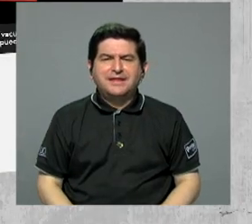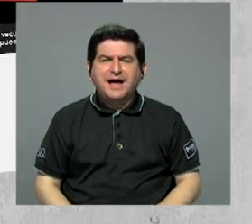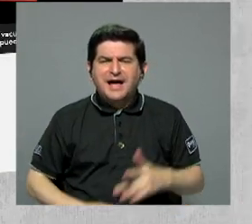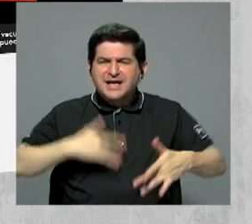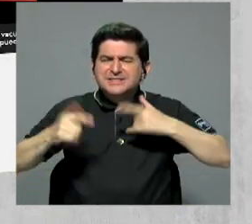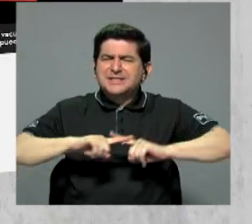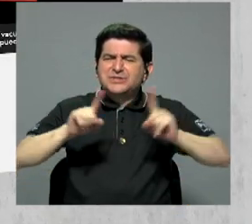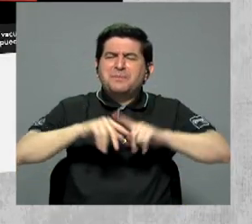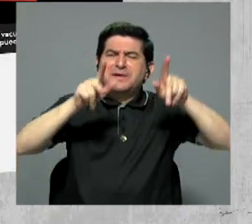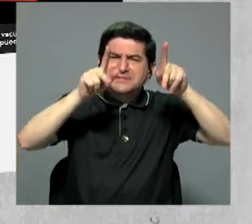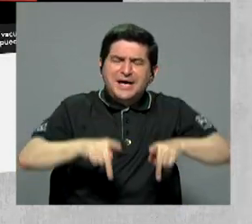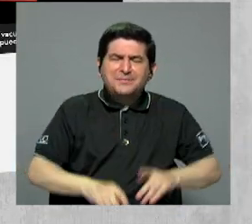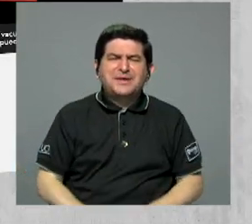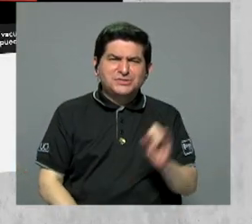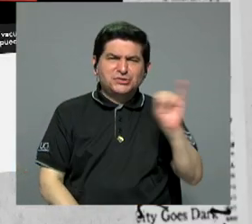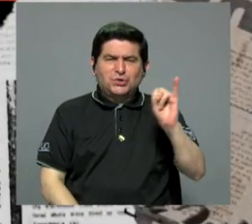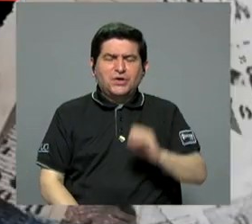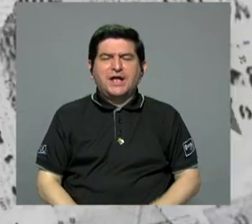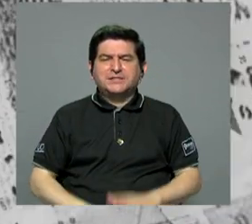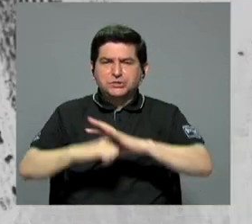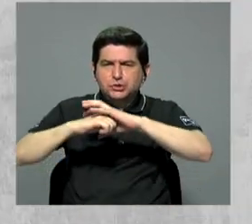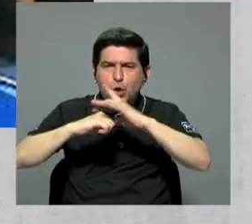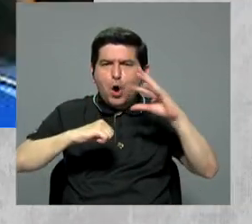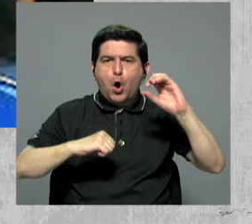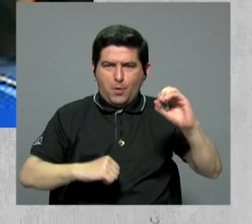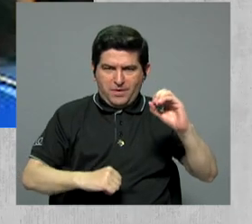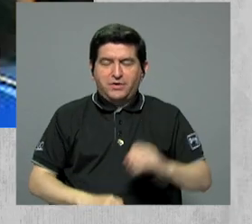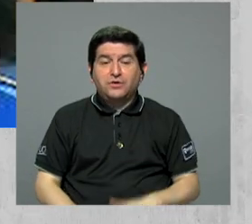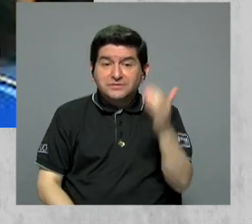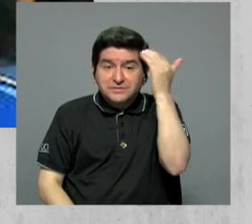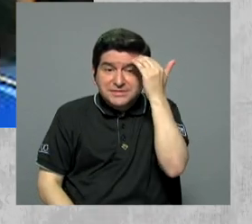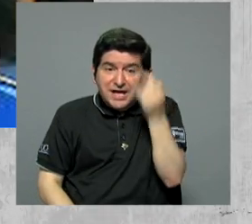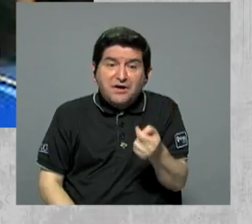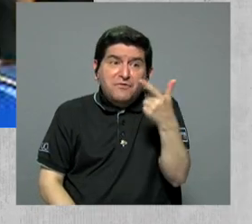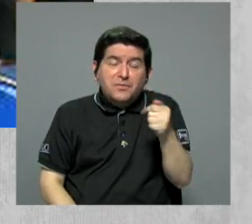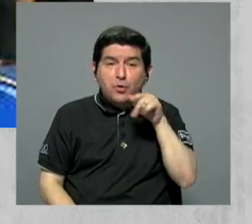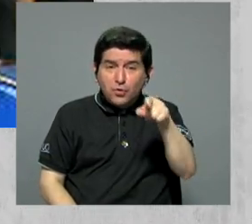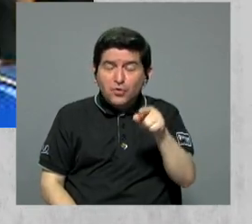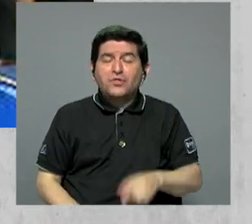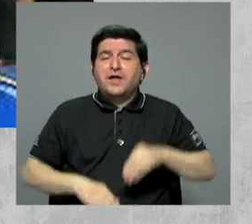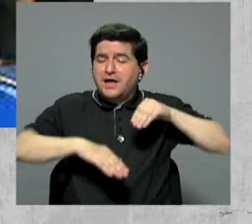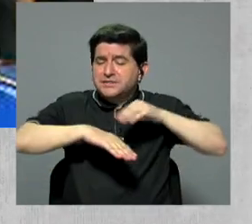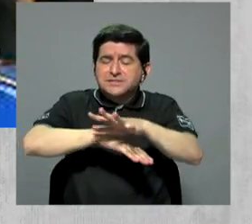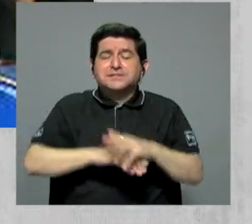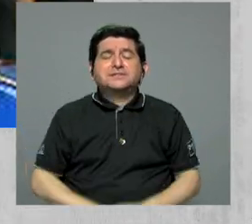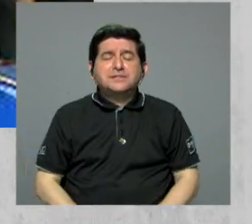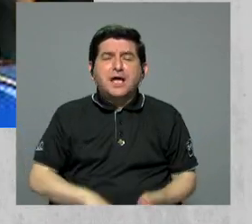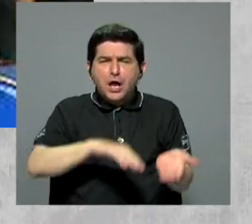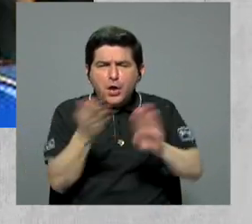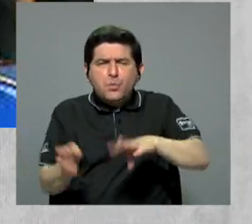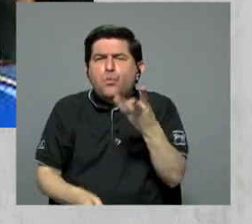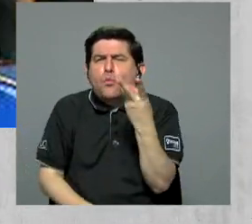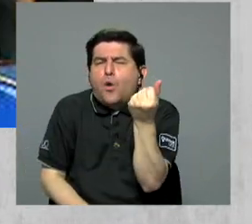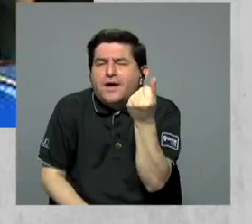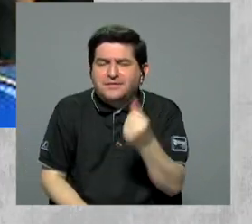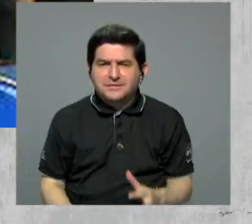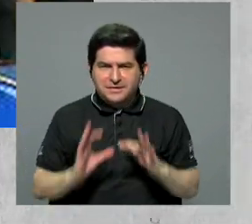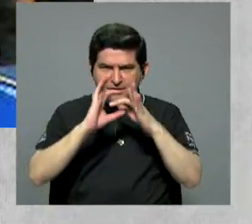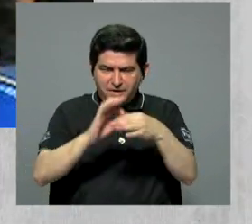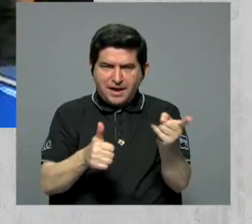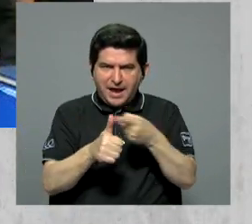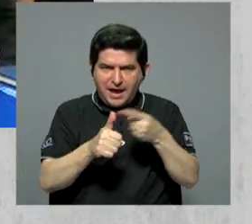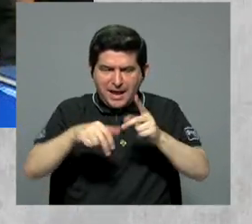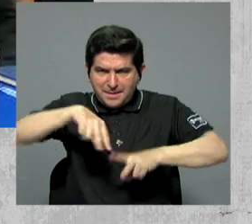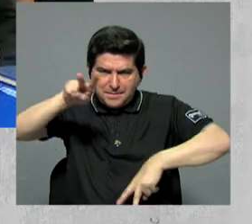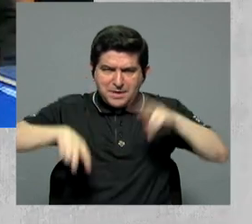son diferentes para las personas infectadas por Omicron. Aunque se sabe poco sobre sus efectos y tasa de letalidad, respecto a la